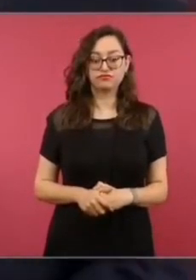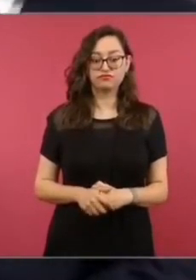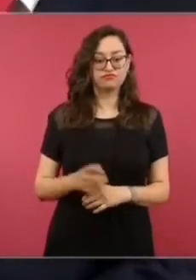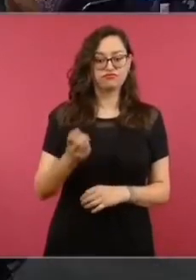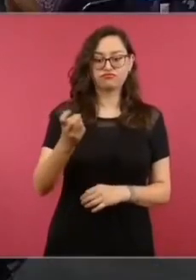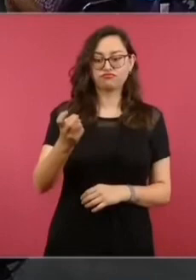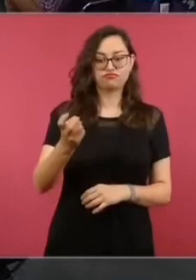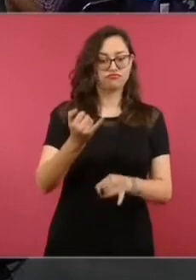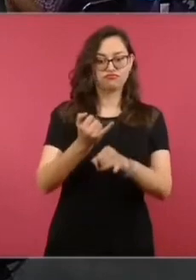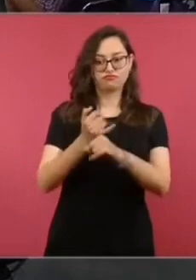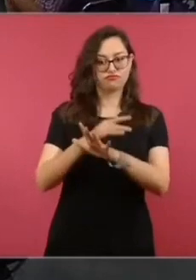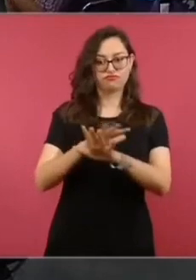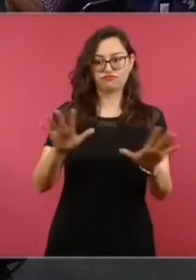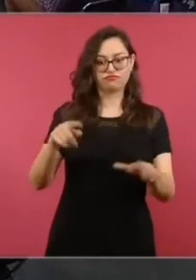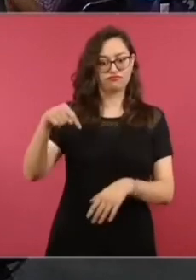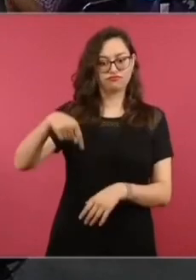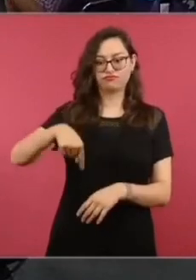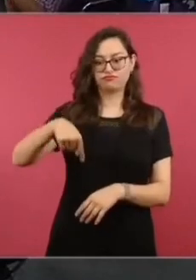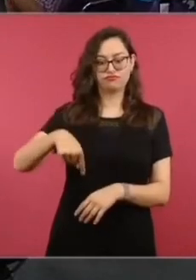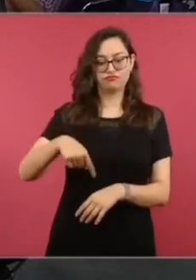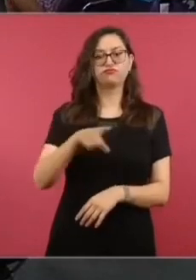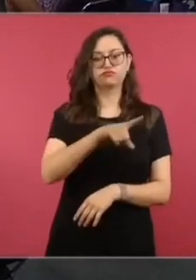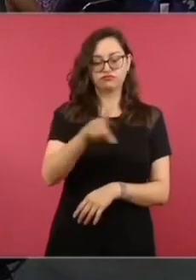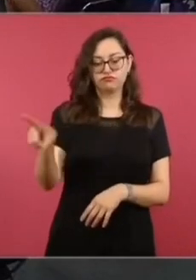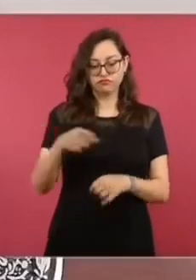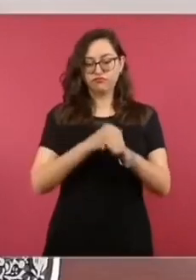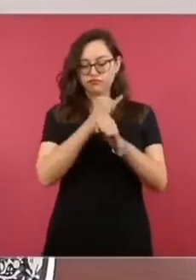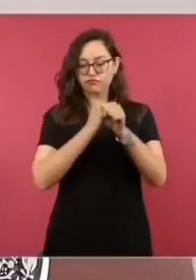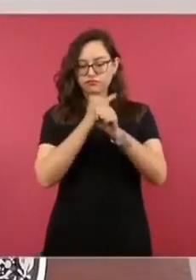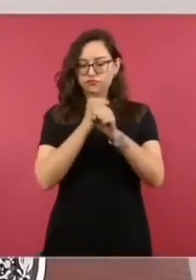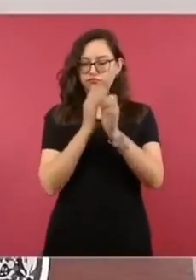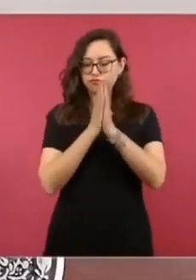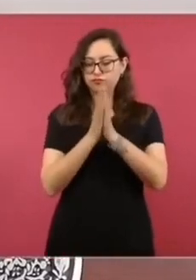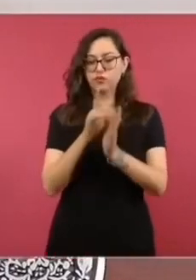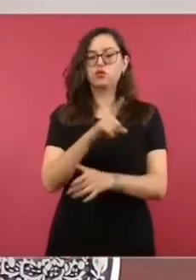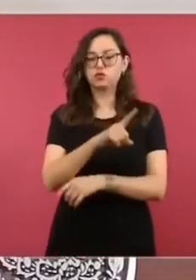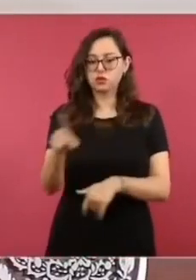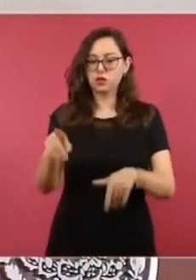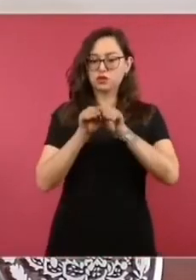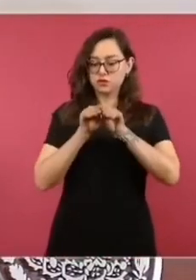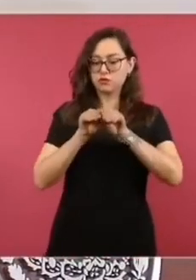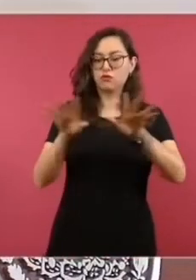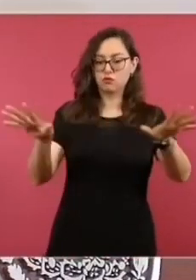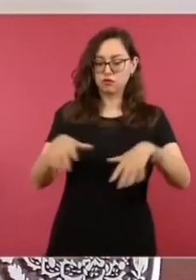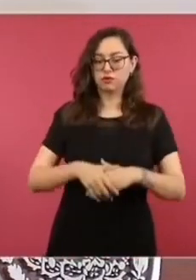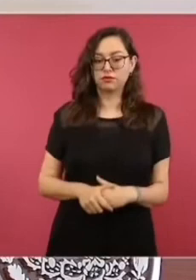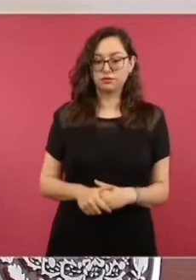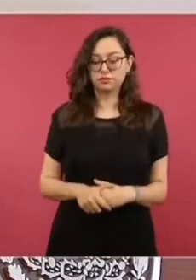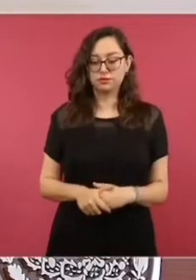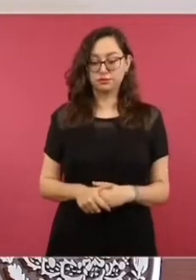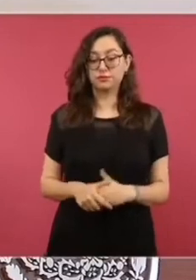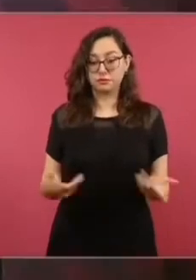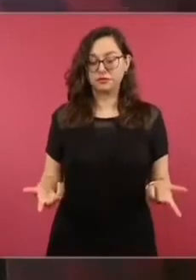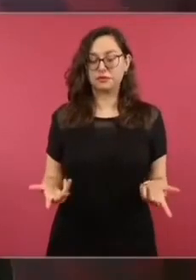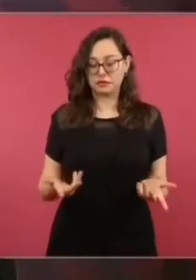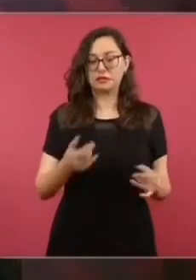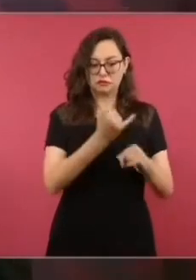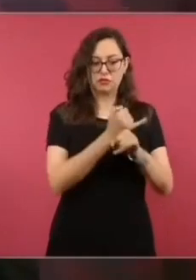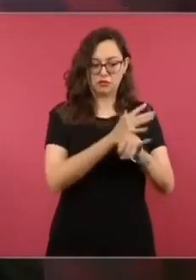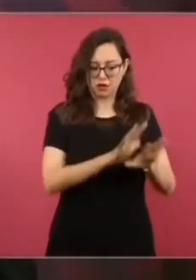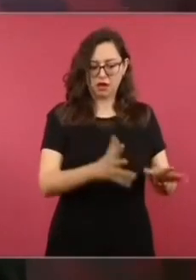eso, ustedes que son mironas profesionales. Yo tengo información pero yo no puedo